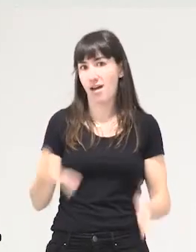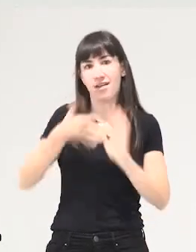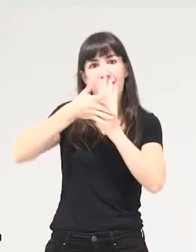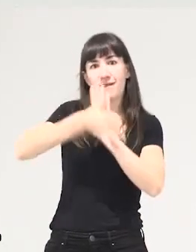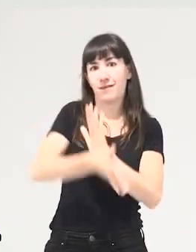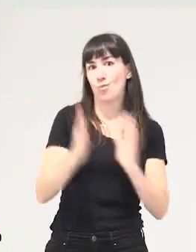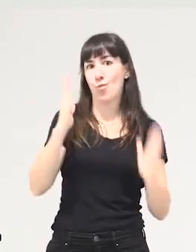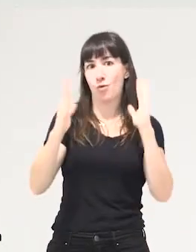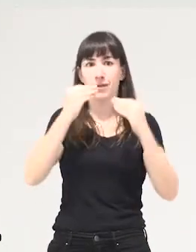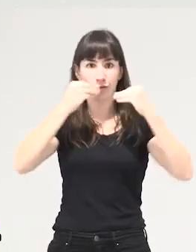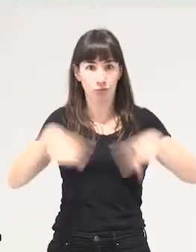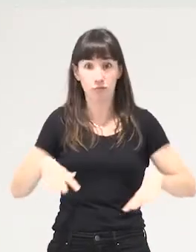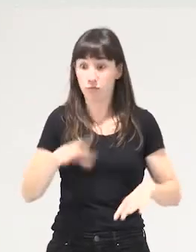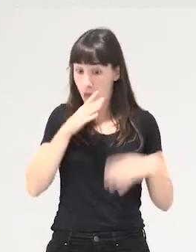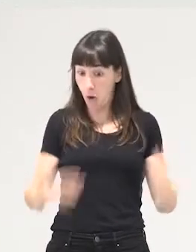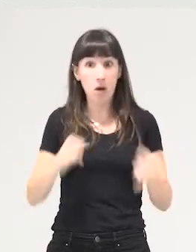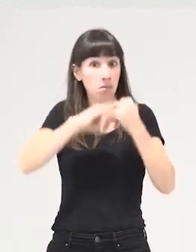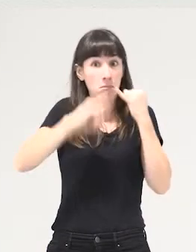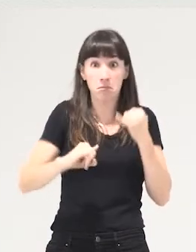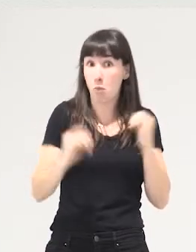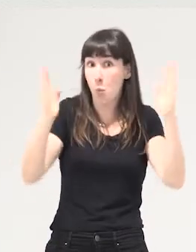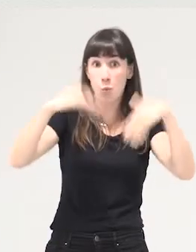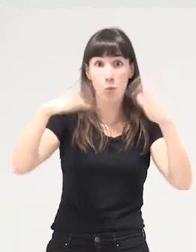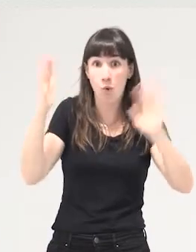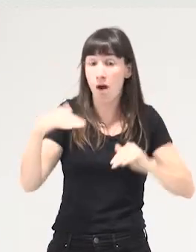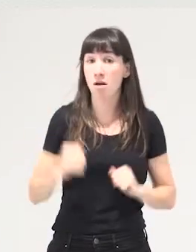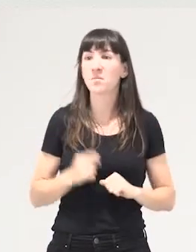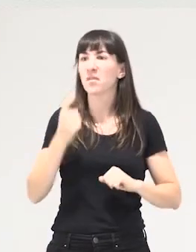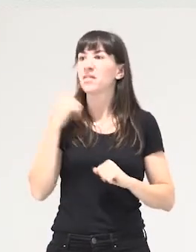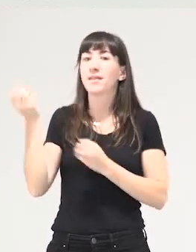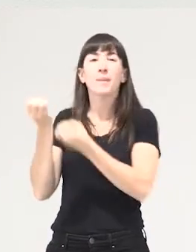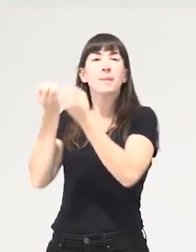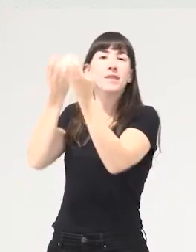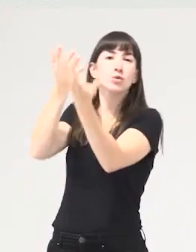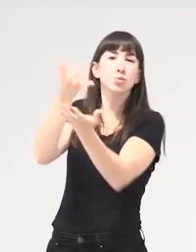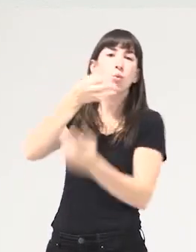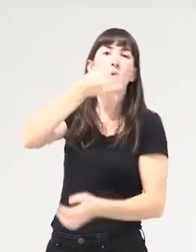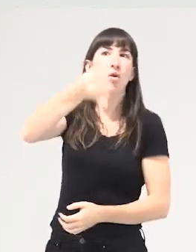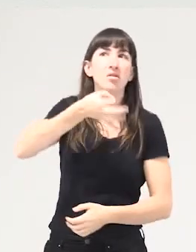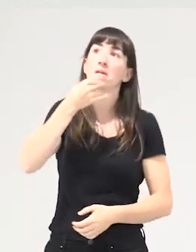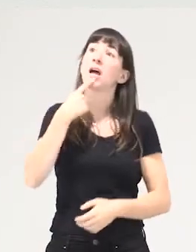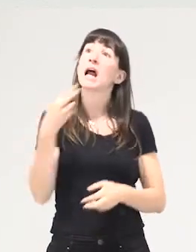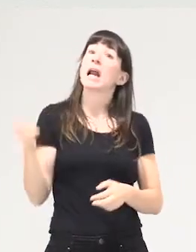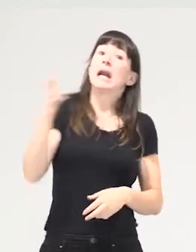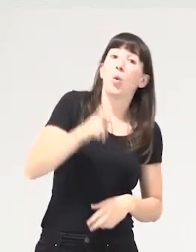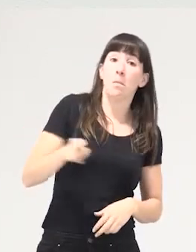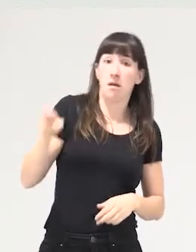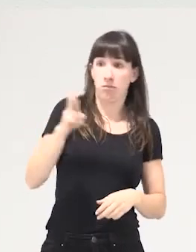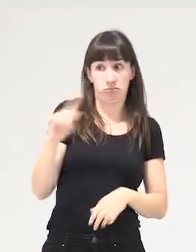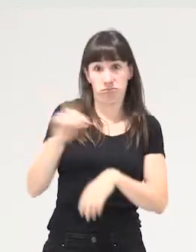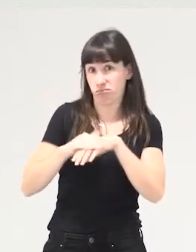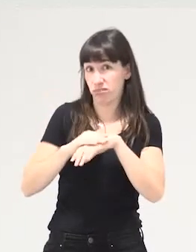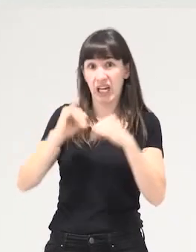el cual la crisis no está pasando aunque haya un discurso sobre la recuperación decimos la recuperación es mentira la crisis ha venido para